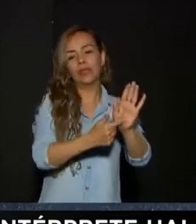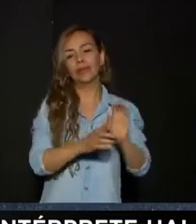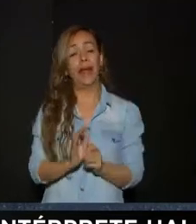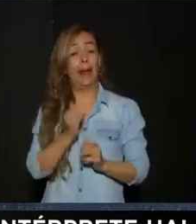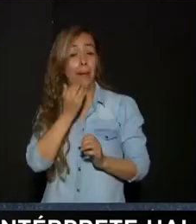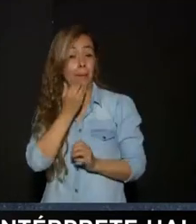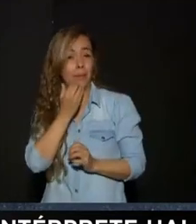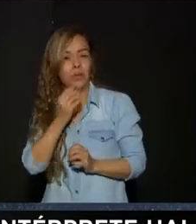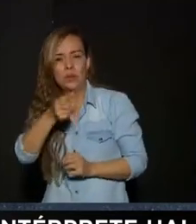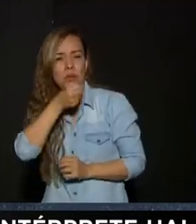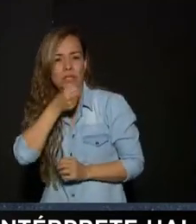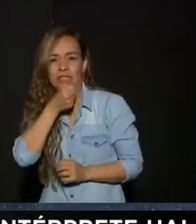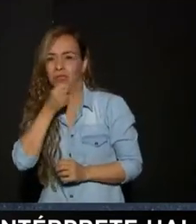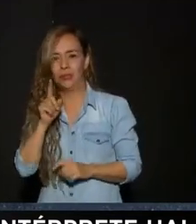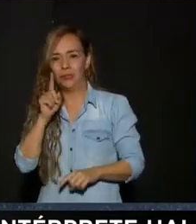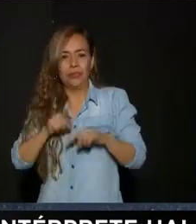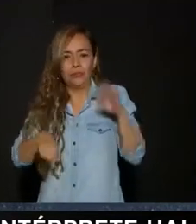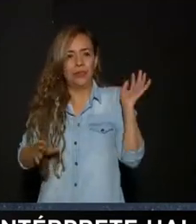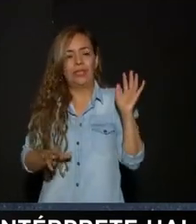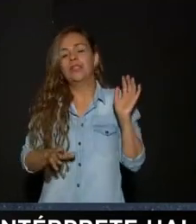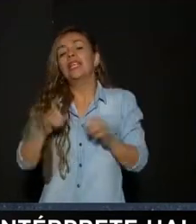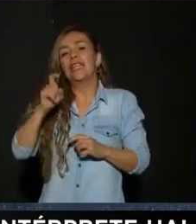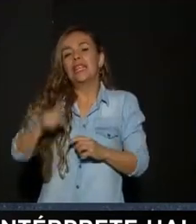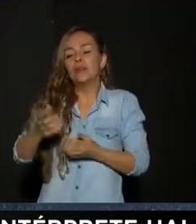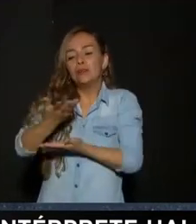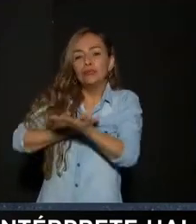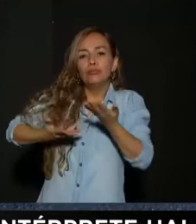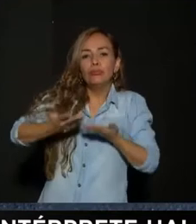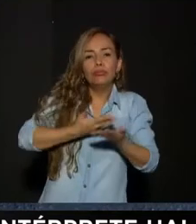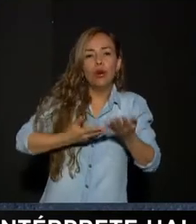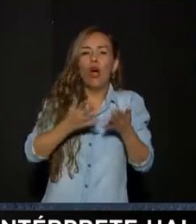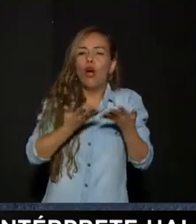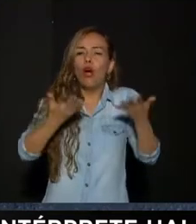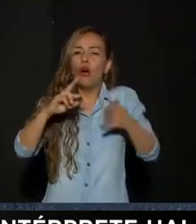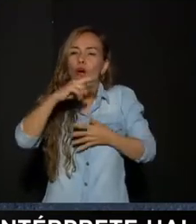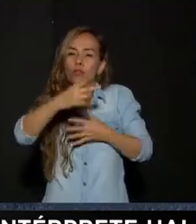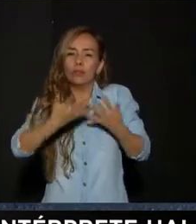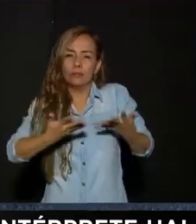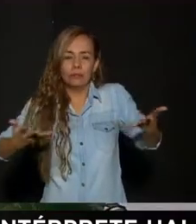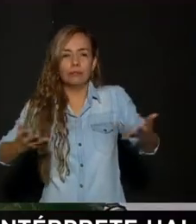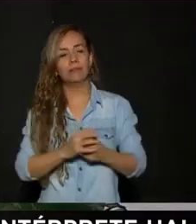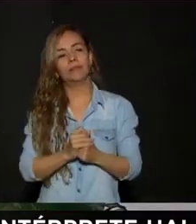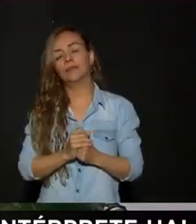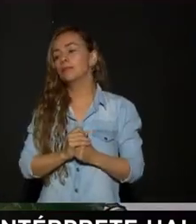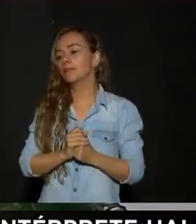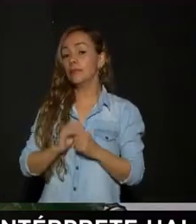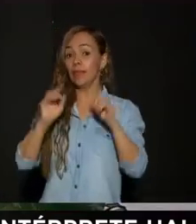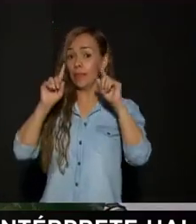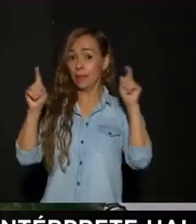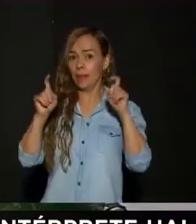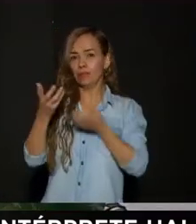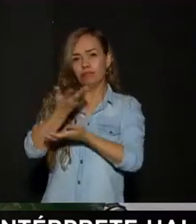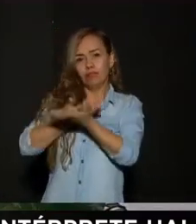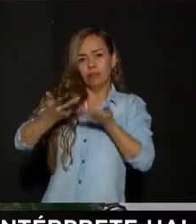De pronto no se va a prestar Tanto para eso Entonces es como Más colaborativa la cosa Ese punto Iba al tema colaborativo Es decir Si yo tengo Mis redes